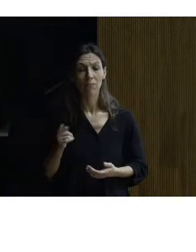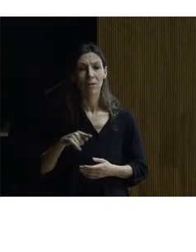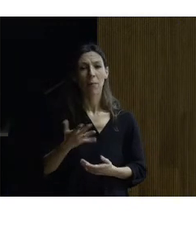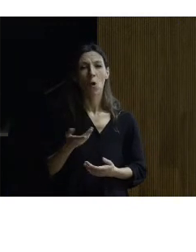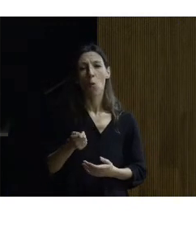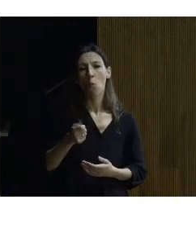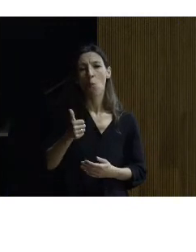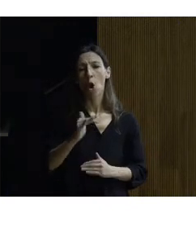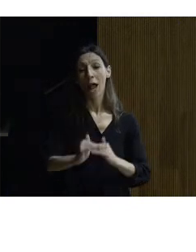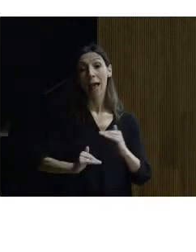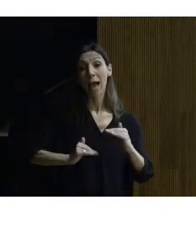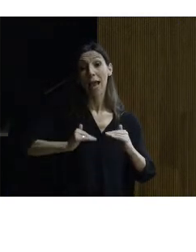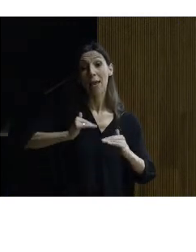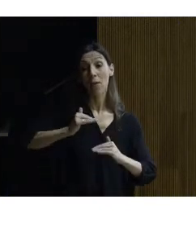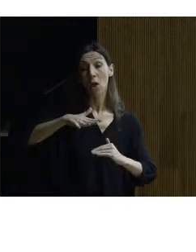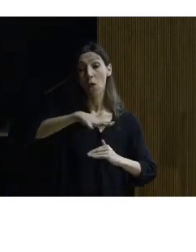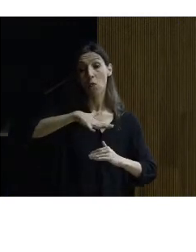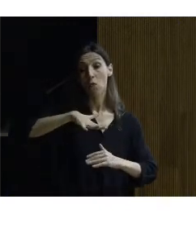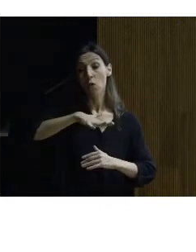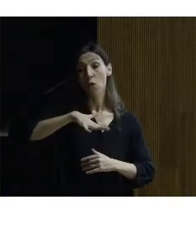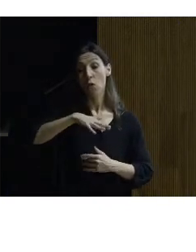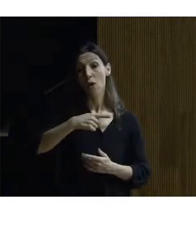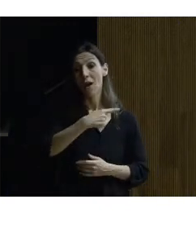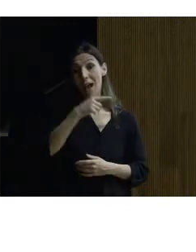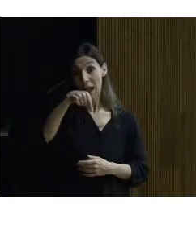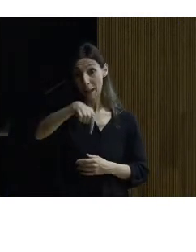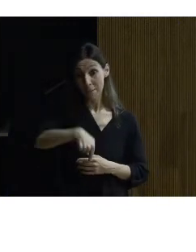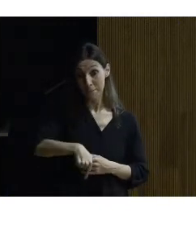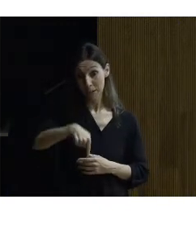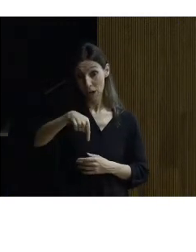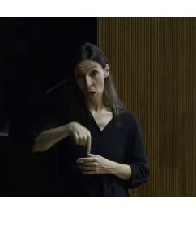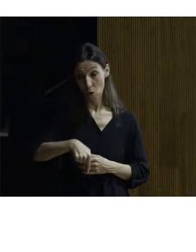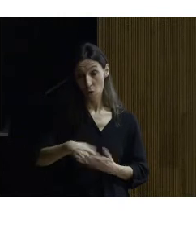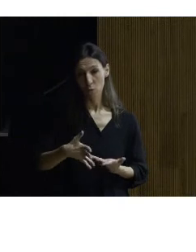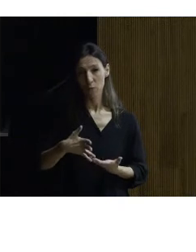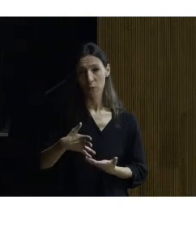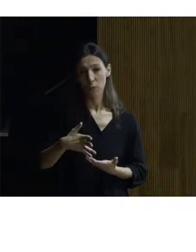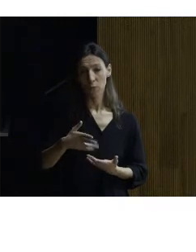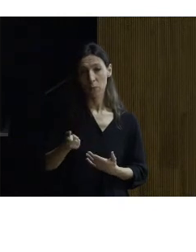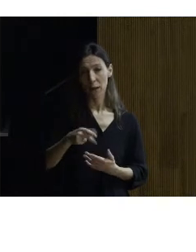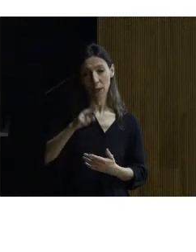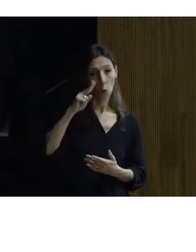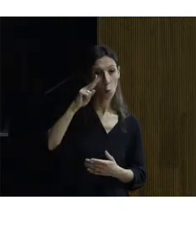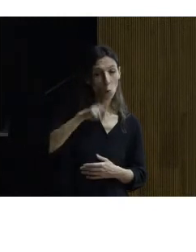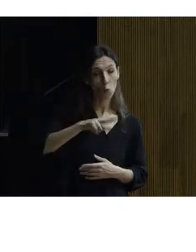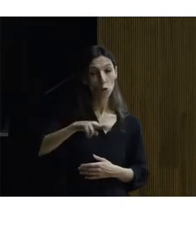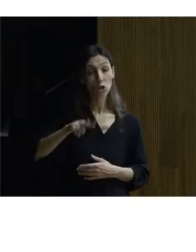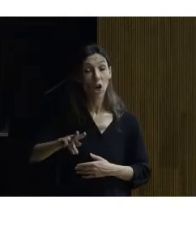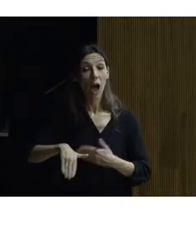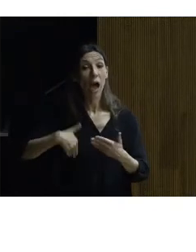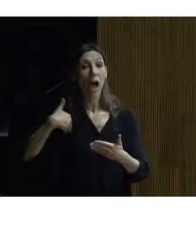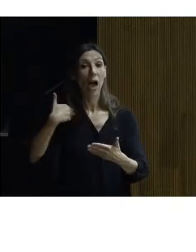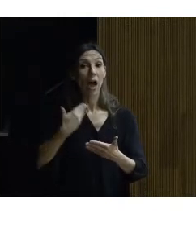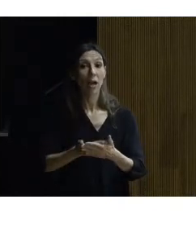se creó aquí en esta zona de aquí abajo un pequeño museo y llegamos hasta el acceso a